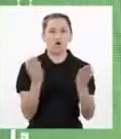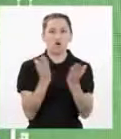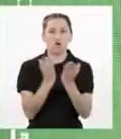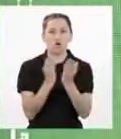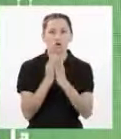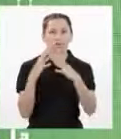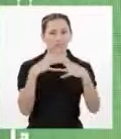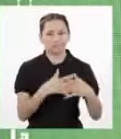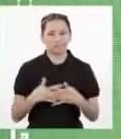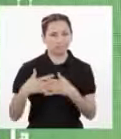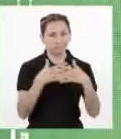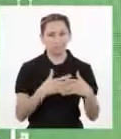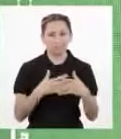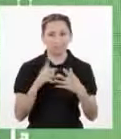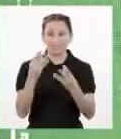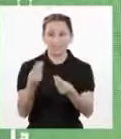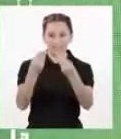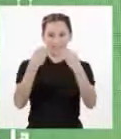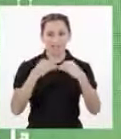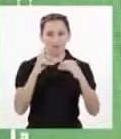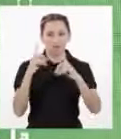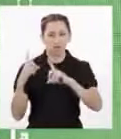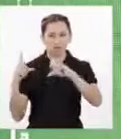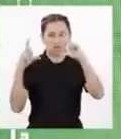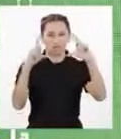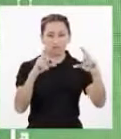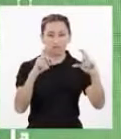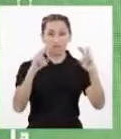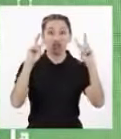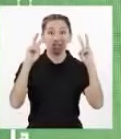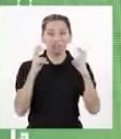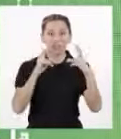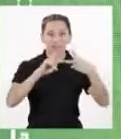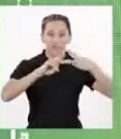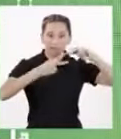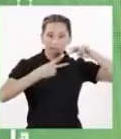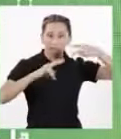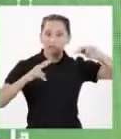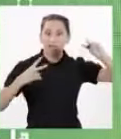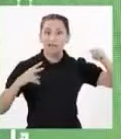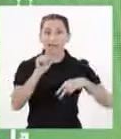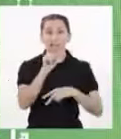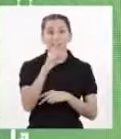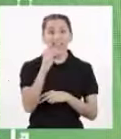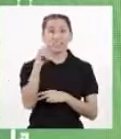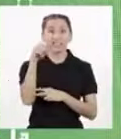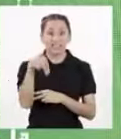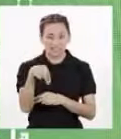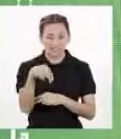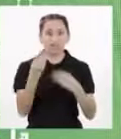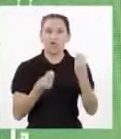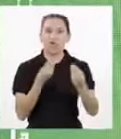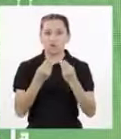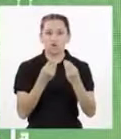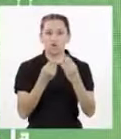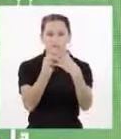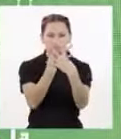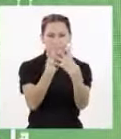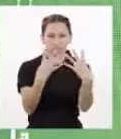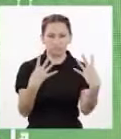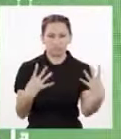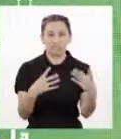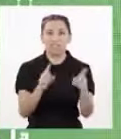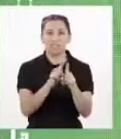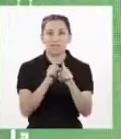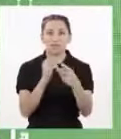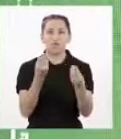Y llamaron nuestra atención porque produjeron una fotografía del ADN Haciendo pasar rayos X a través de una molécula y grabando el